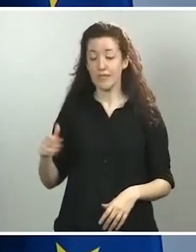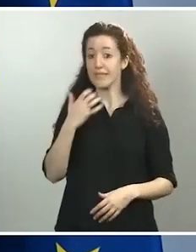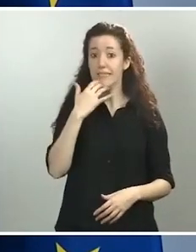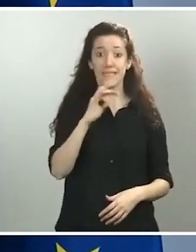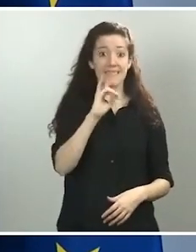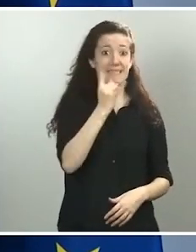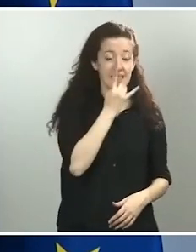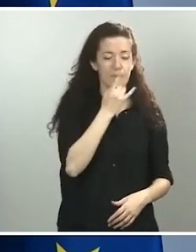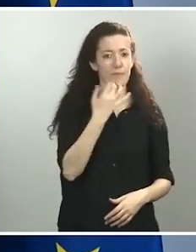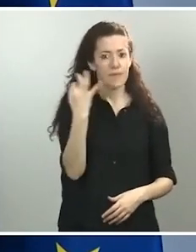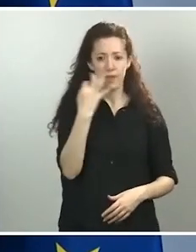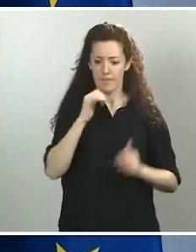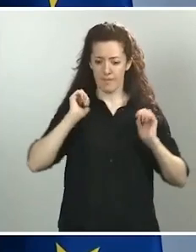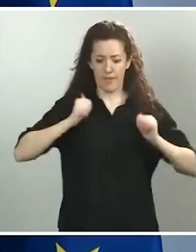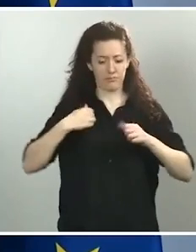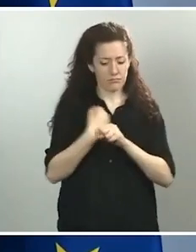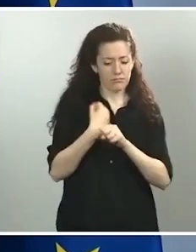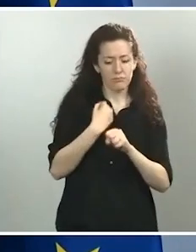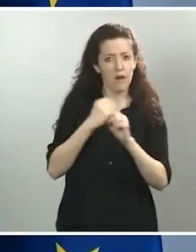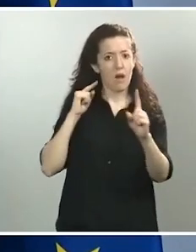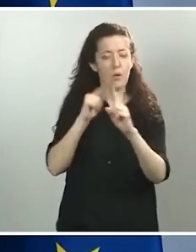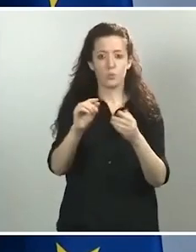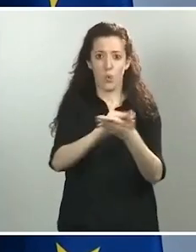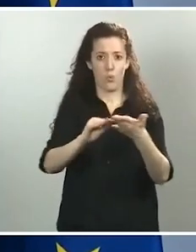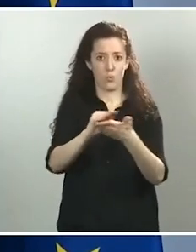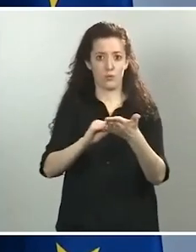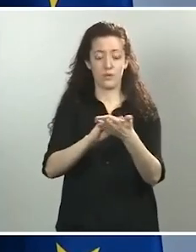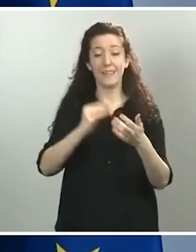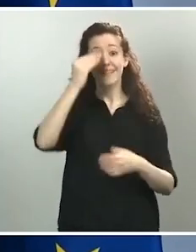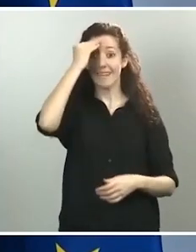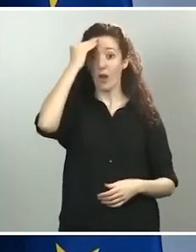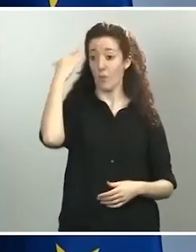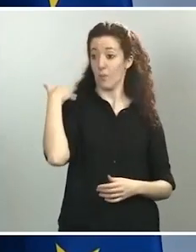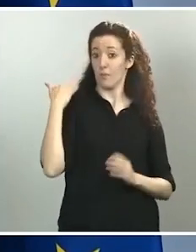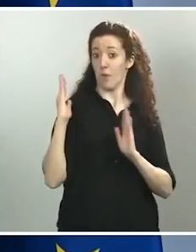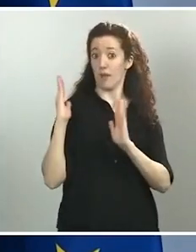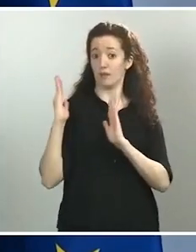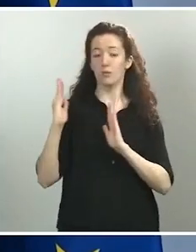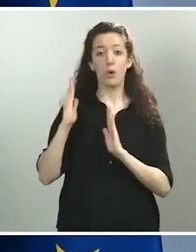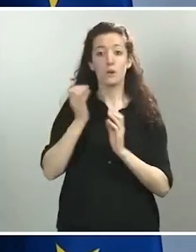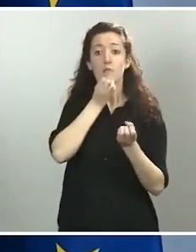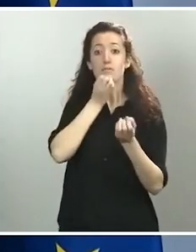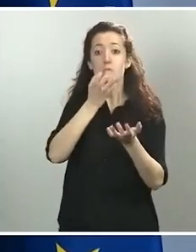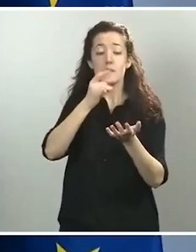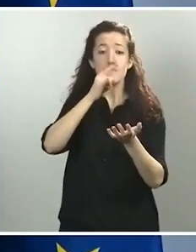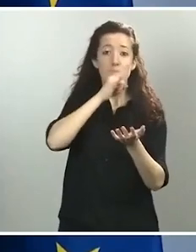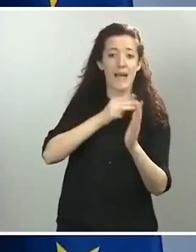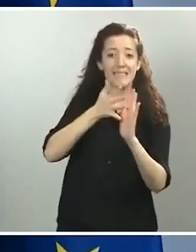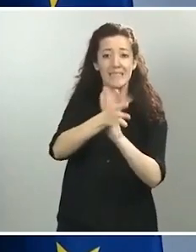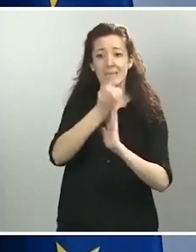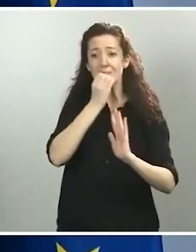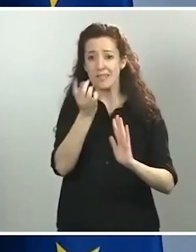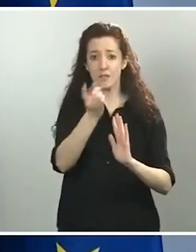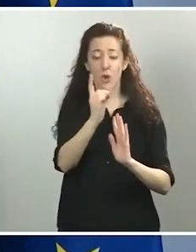manera inmediata. Creo que en este caso lo enmendamos y que las críticas que recibimos como gobierno de partidos, de sociedad civil, de muchas